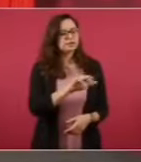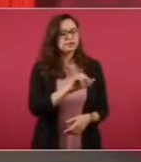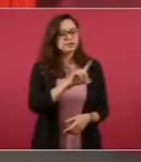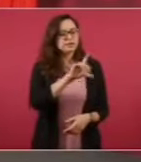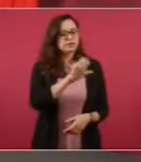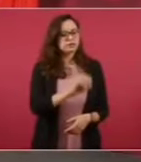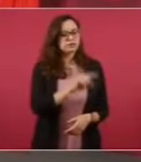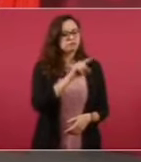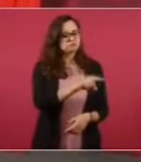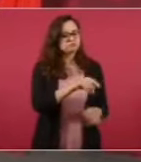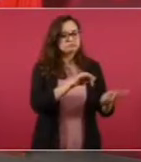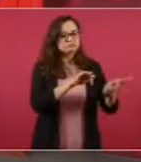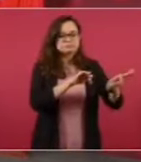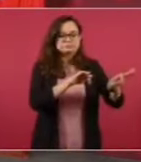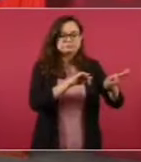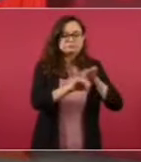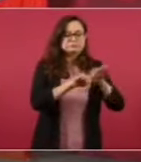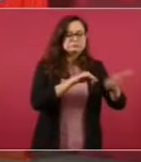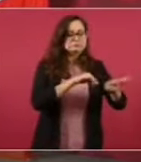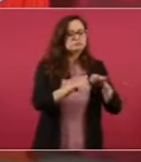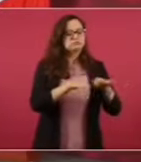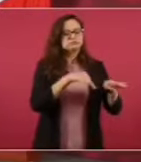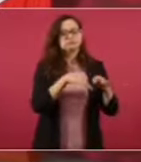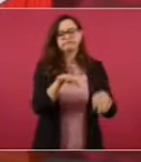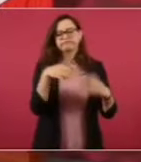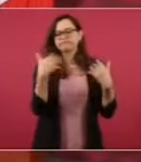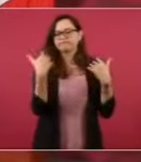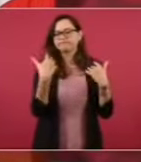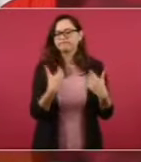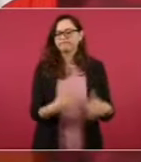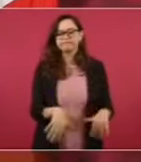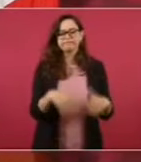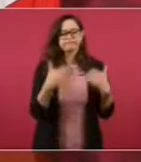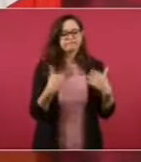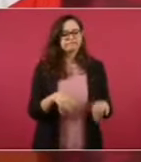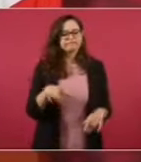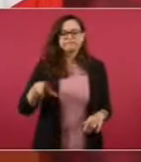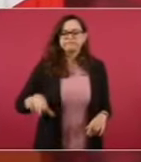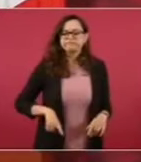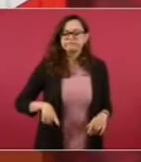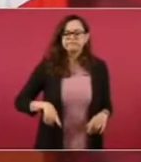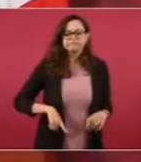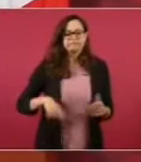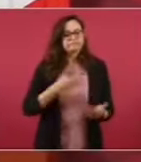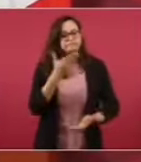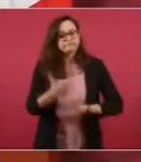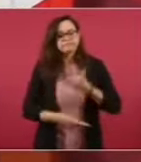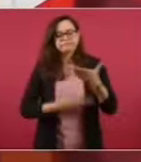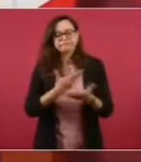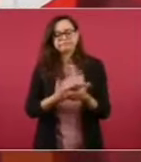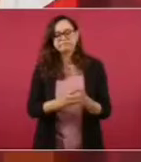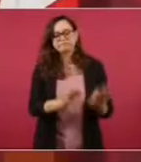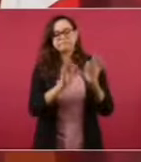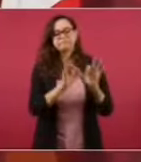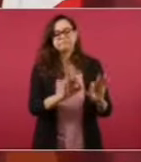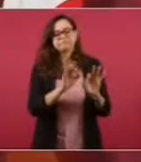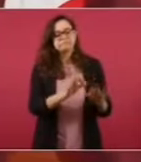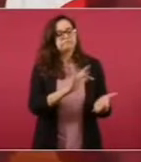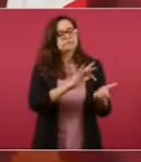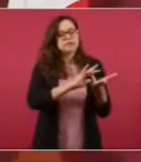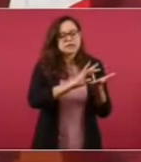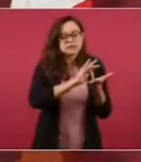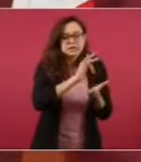su trabajo, es de los mejores servidores públicos en